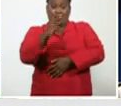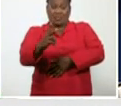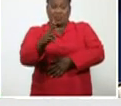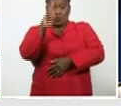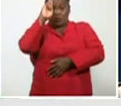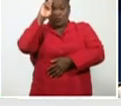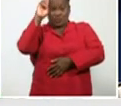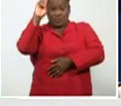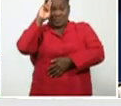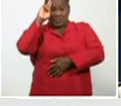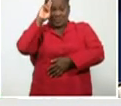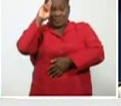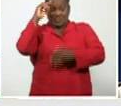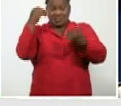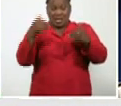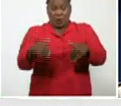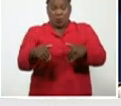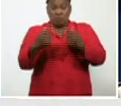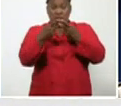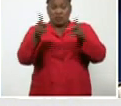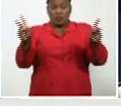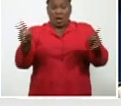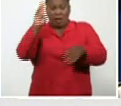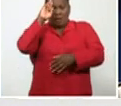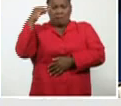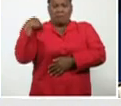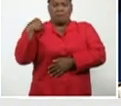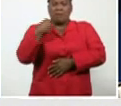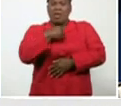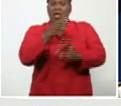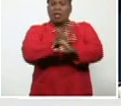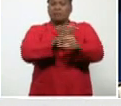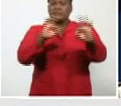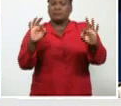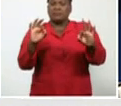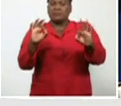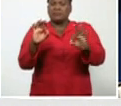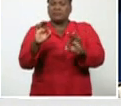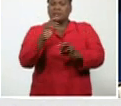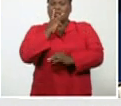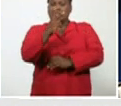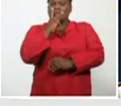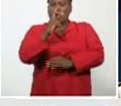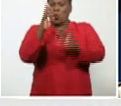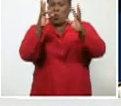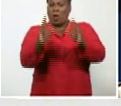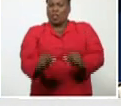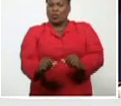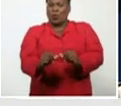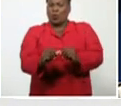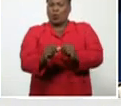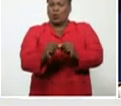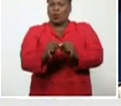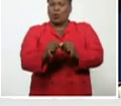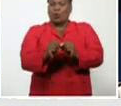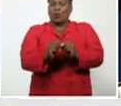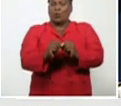nuestros profesionales y especialistas se siguen, se mantienen en vigilancia,